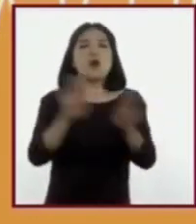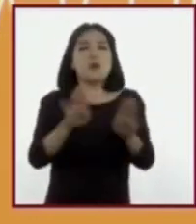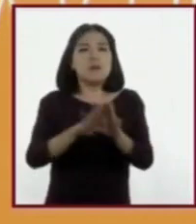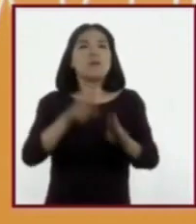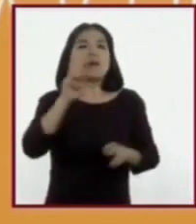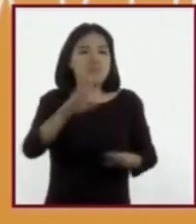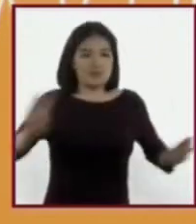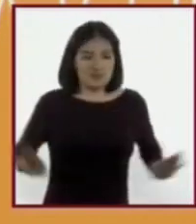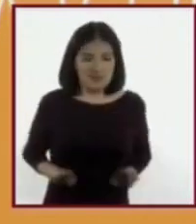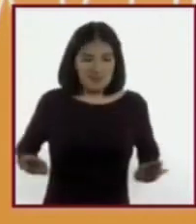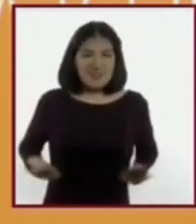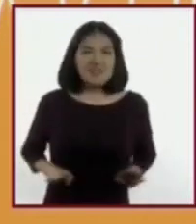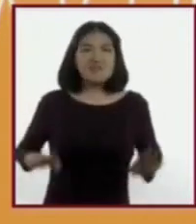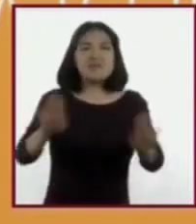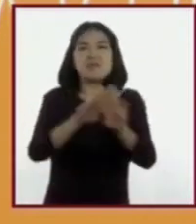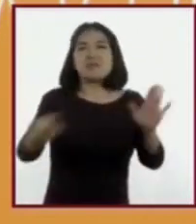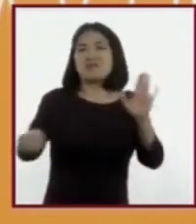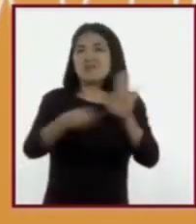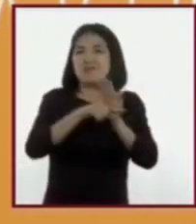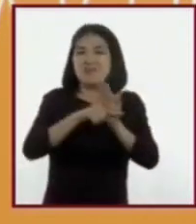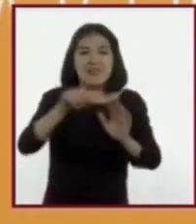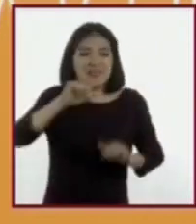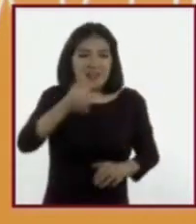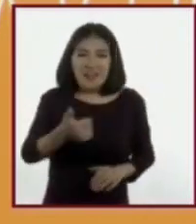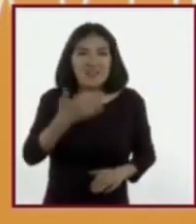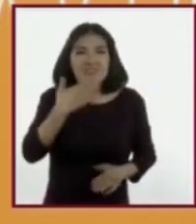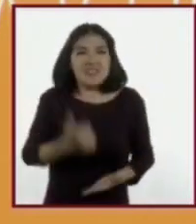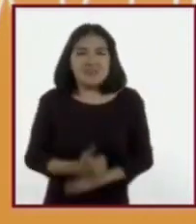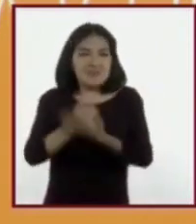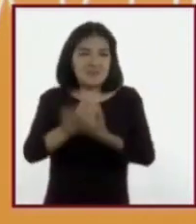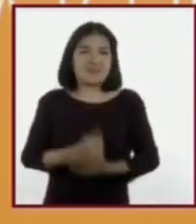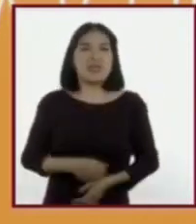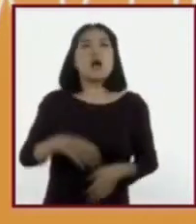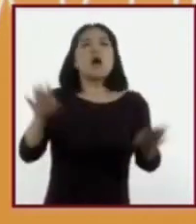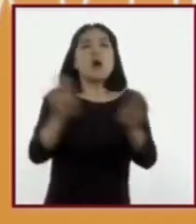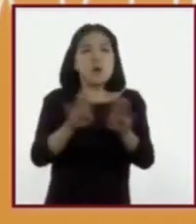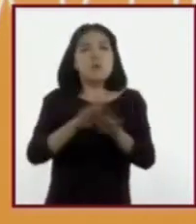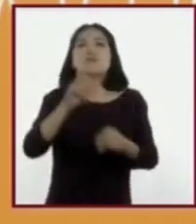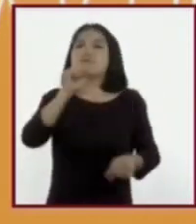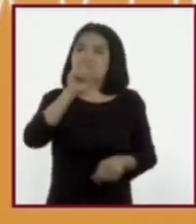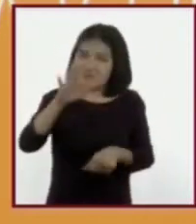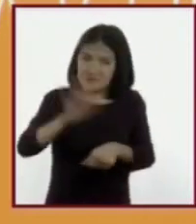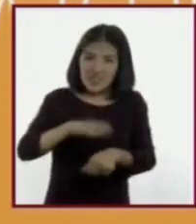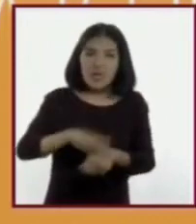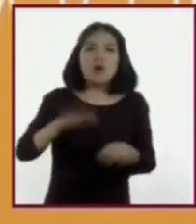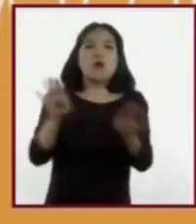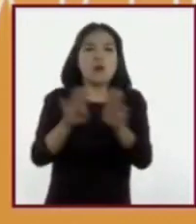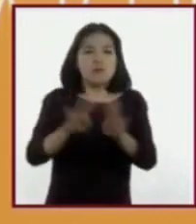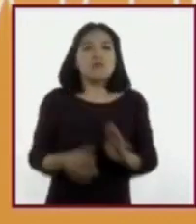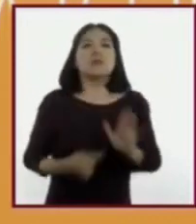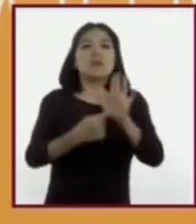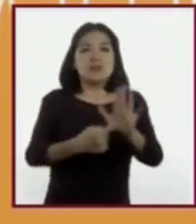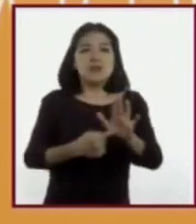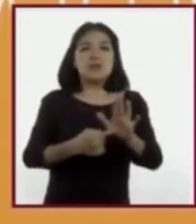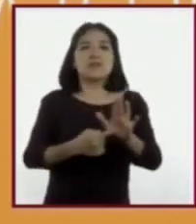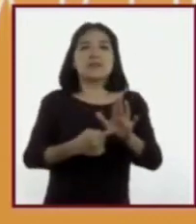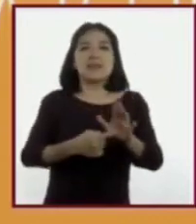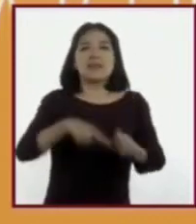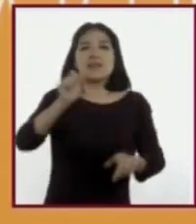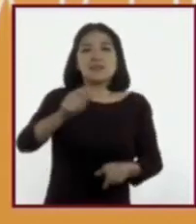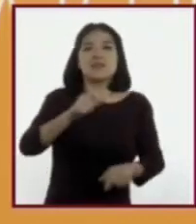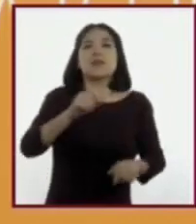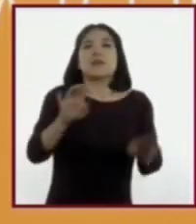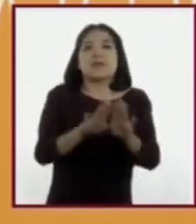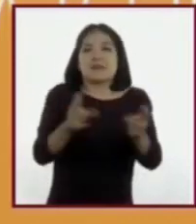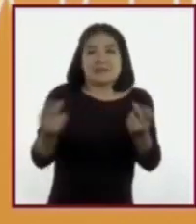comportamientos que no son éticos ni dignos. Hay que decir que también se ha mostrado que ejercen influencia en